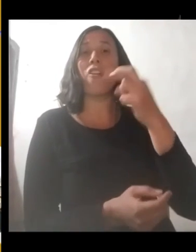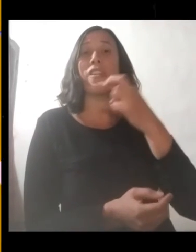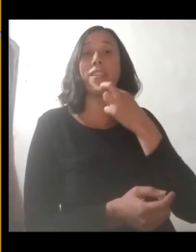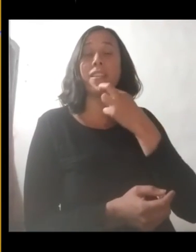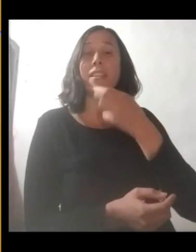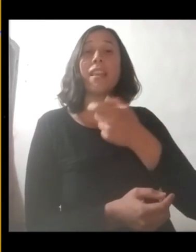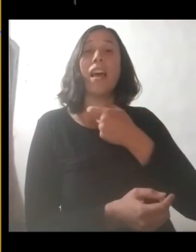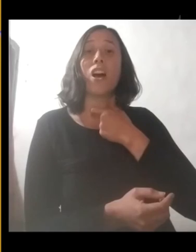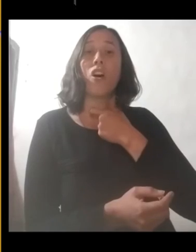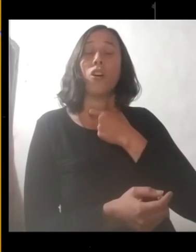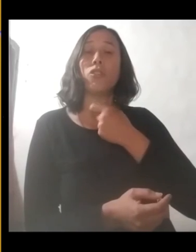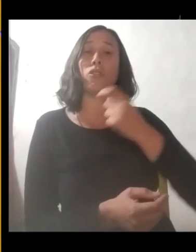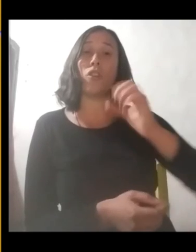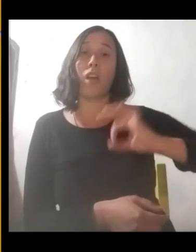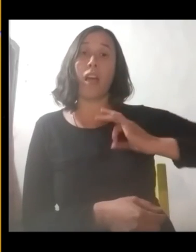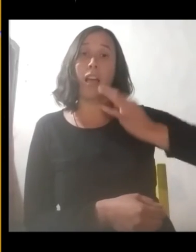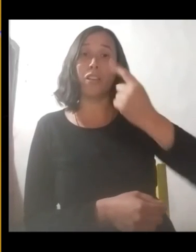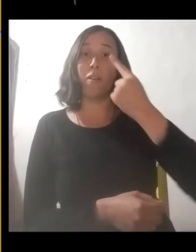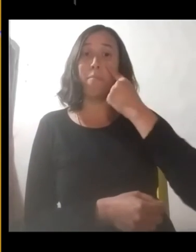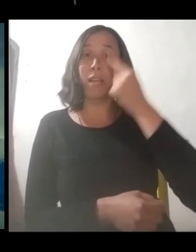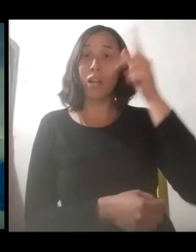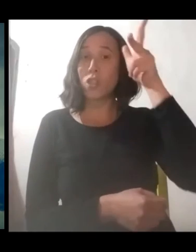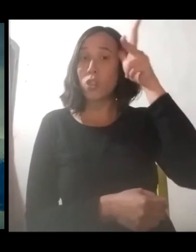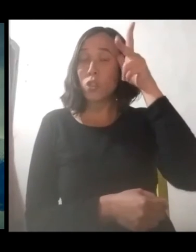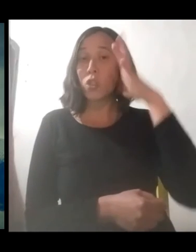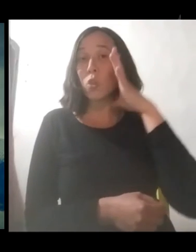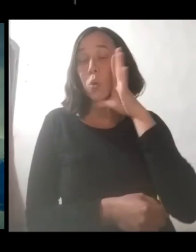muere en su casa de Boulogne-Zoumère.